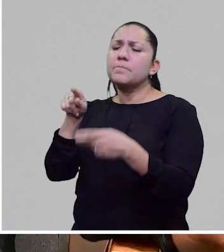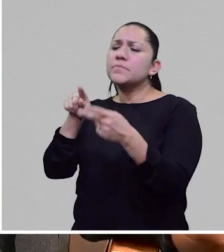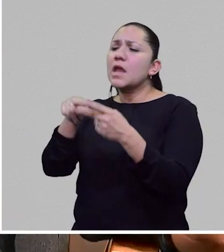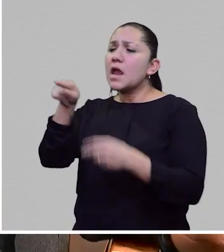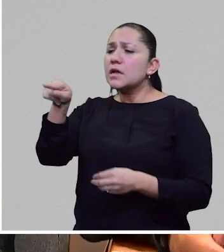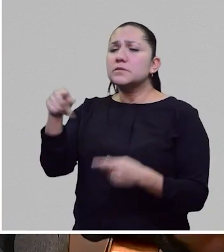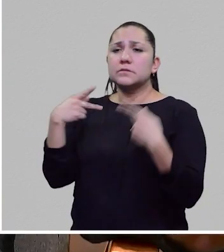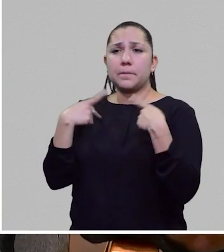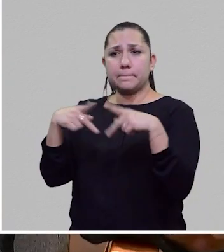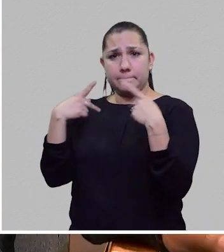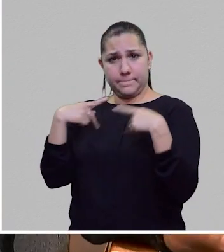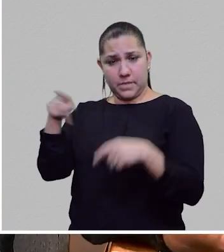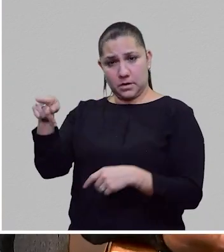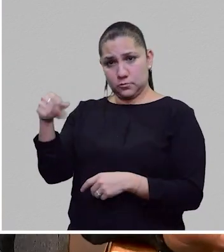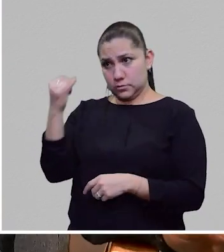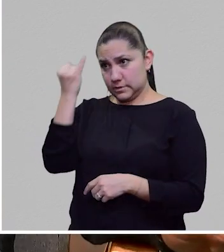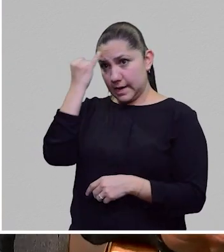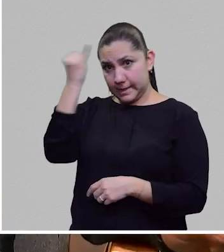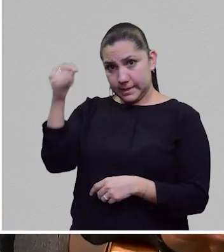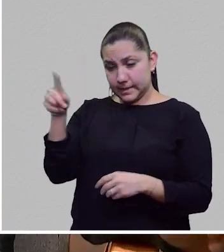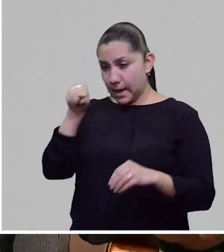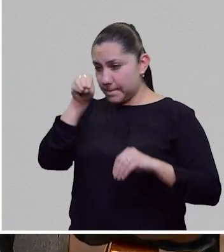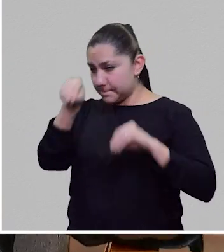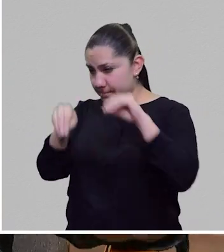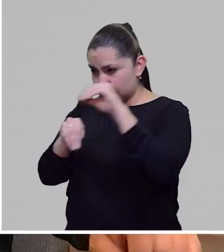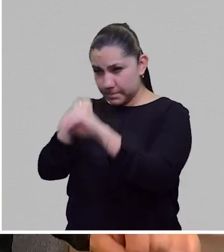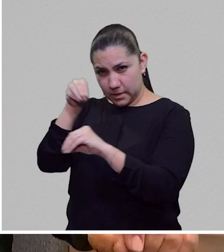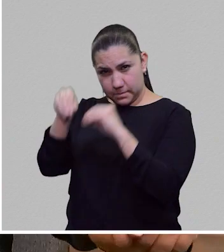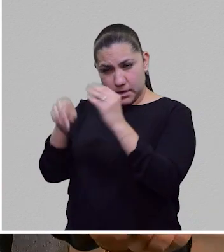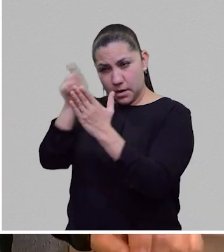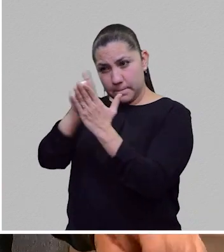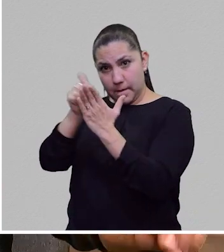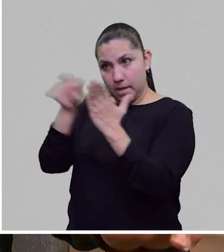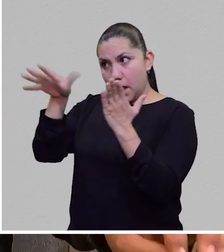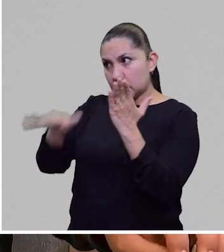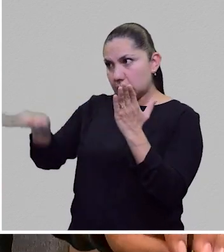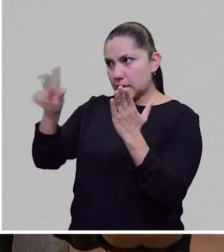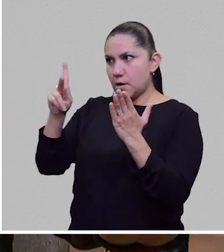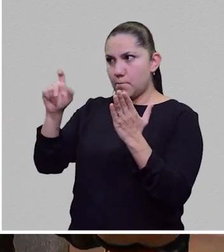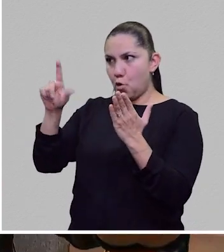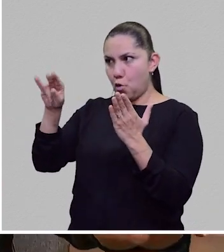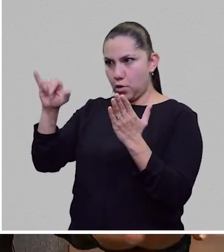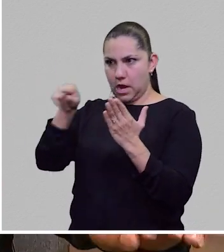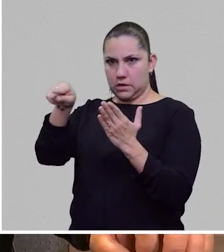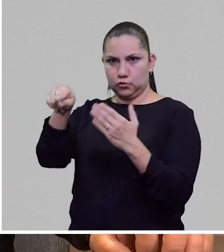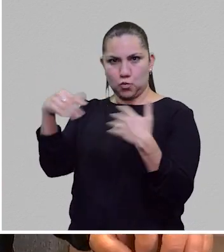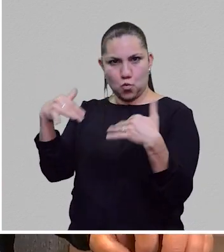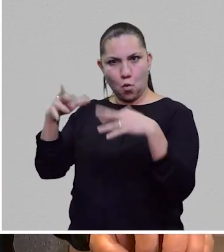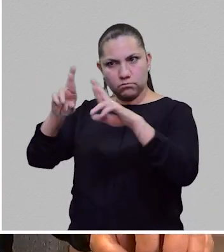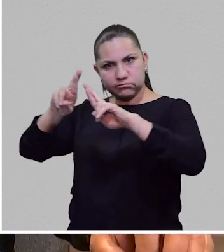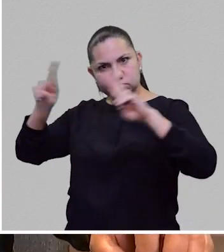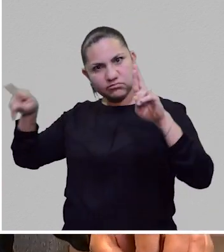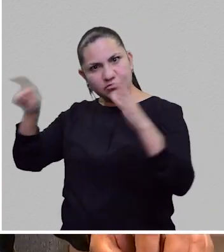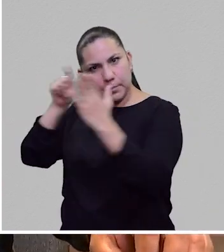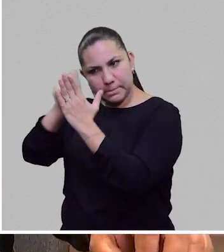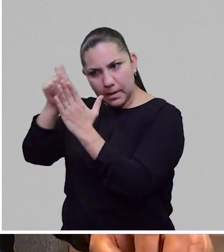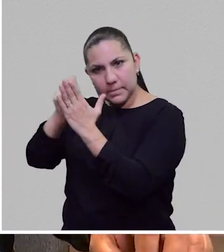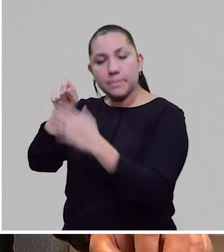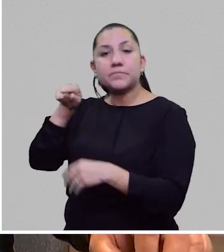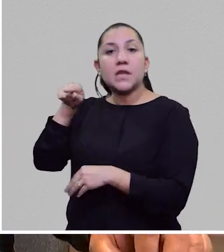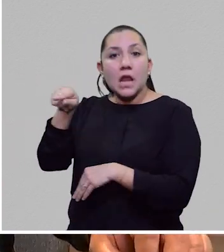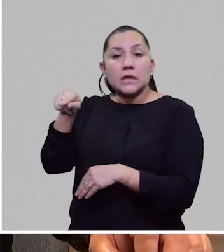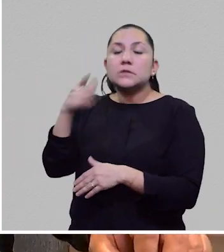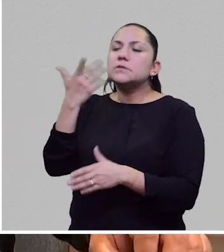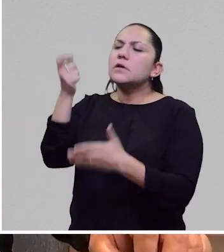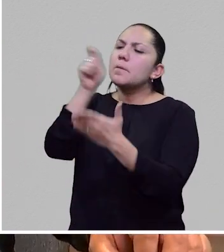un autor brillante, muy respetado en la literatura polaca, pero su primera fase se dedica a